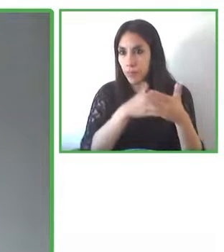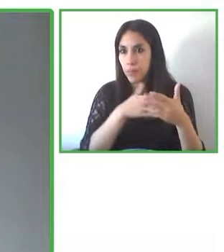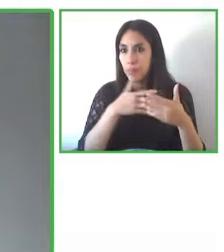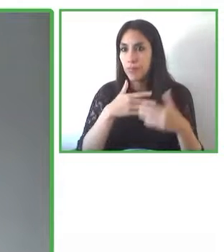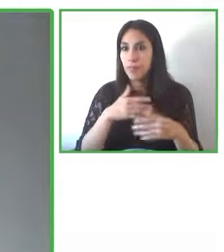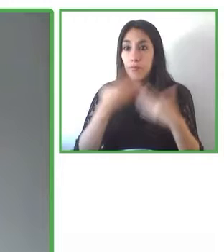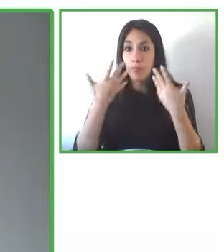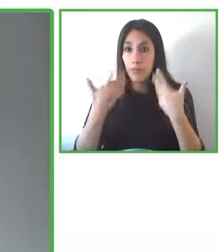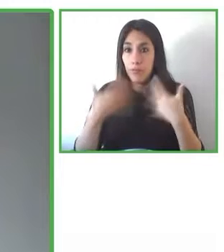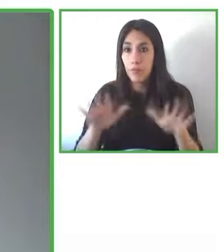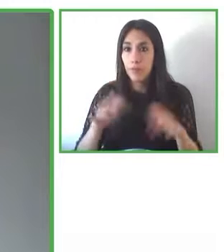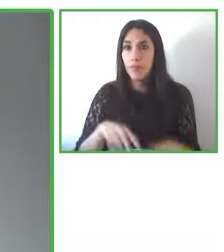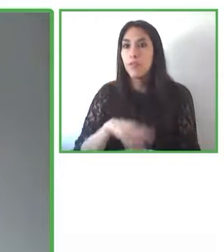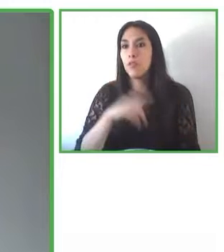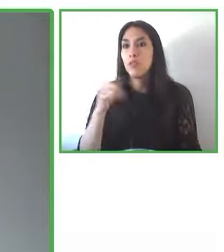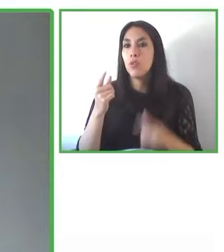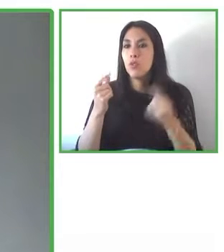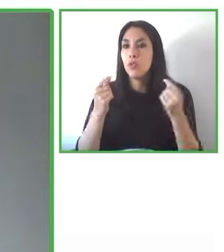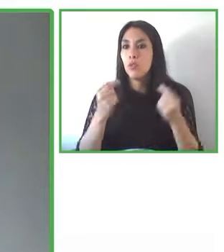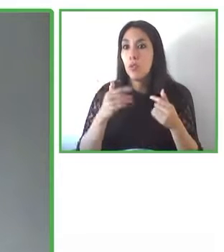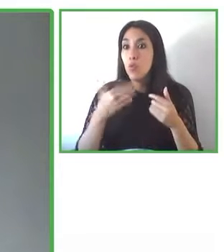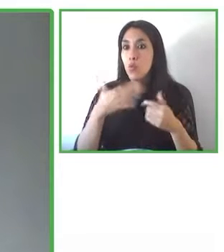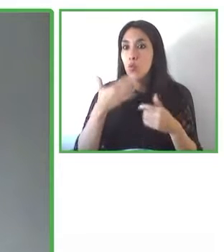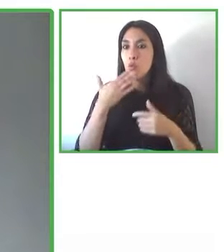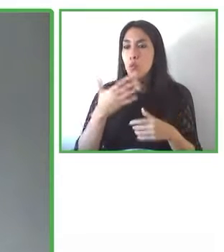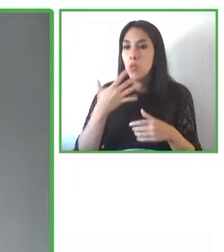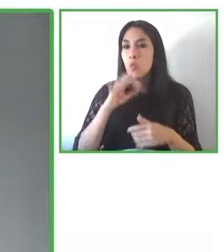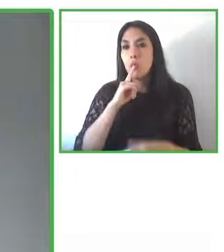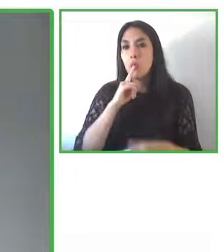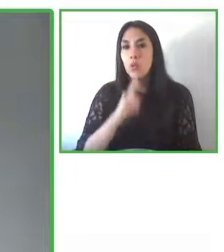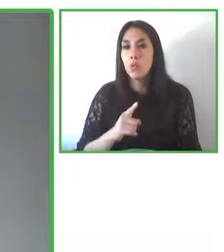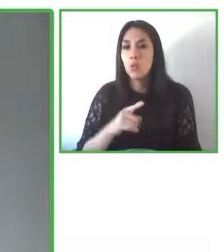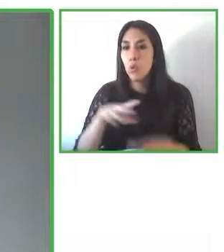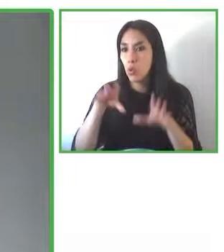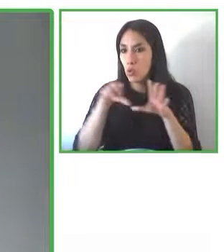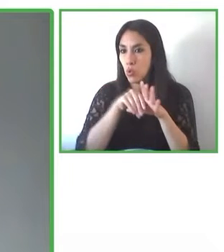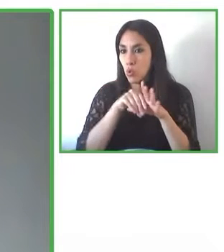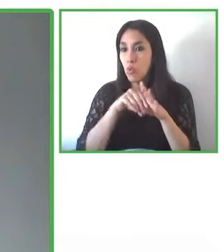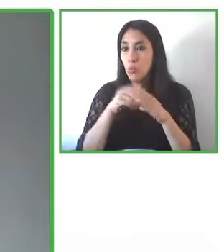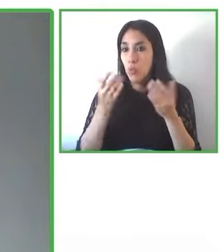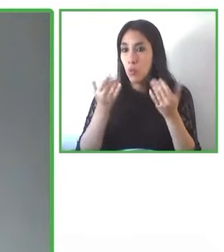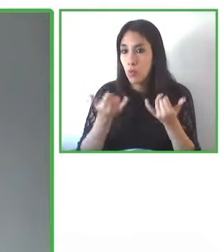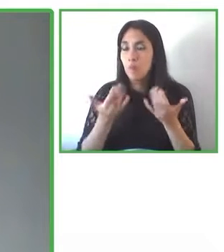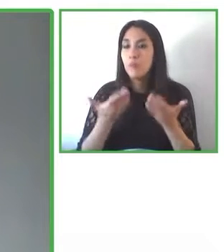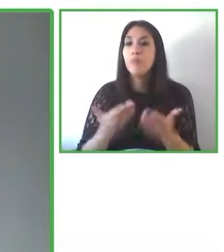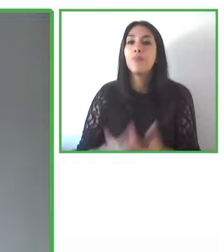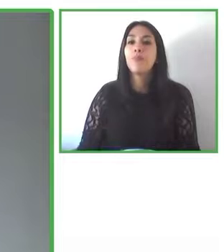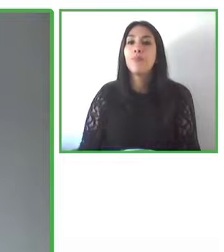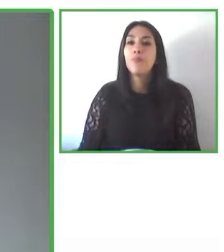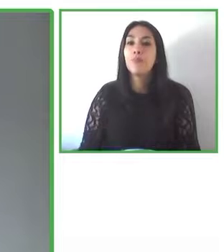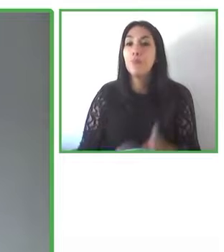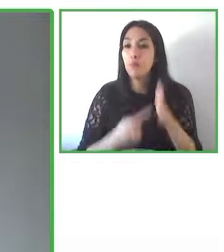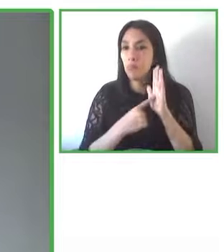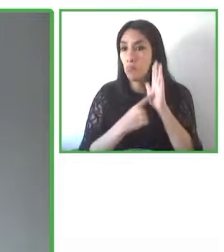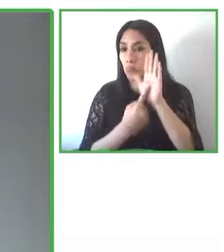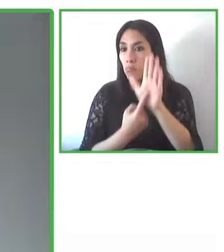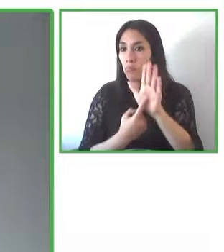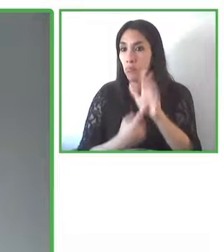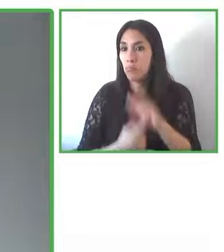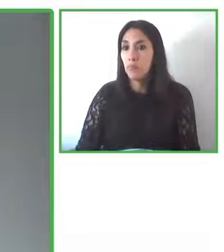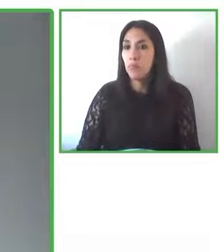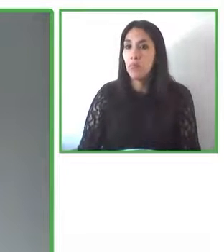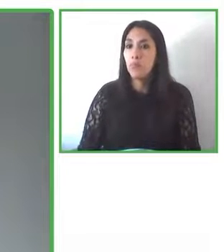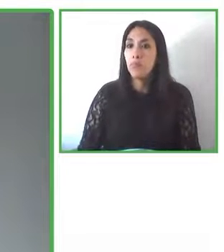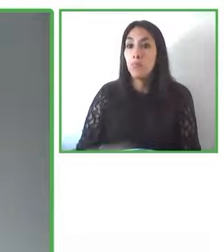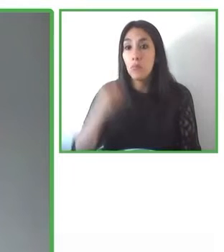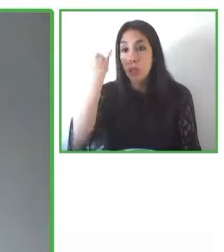Es por esto que presentamos estas cinco iniciativas que han buscado y